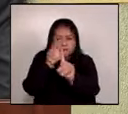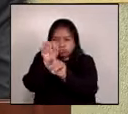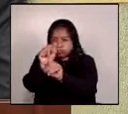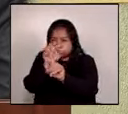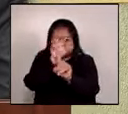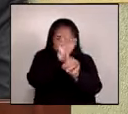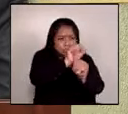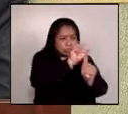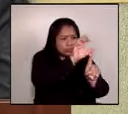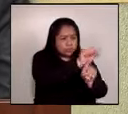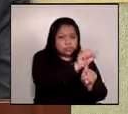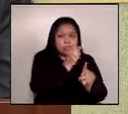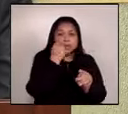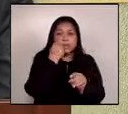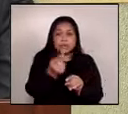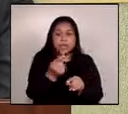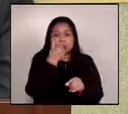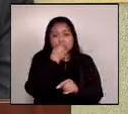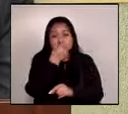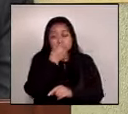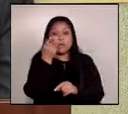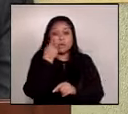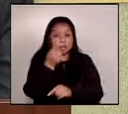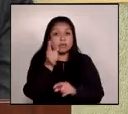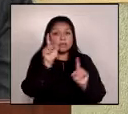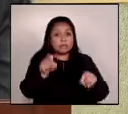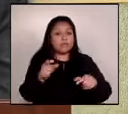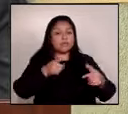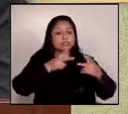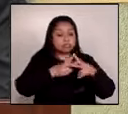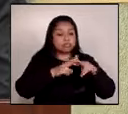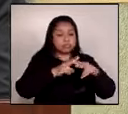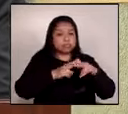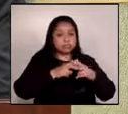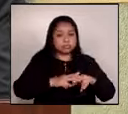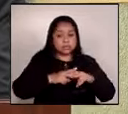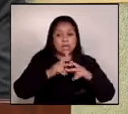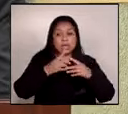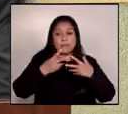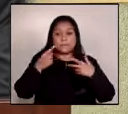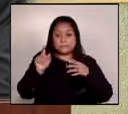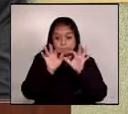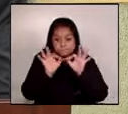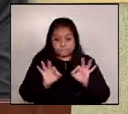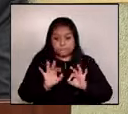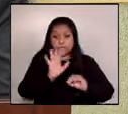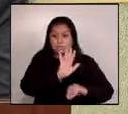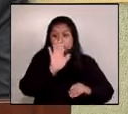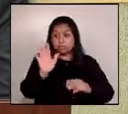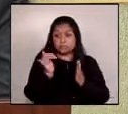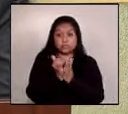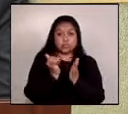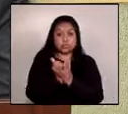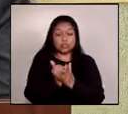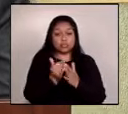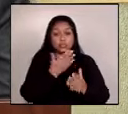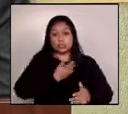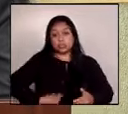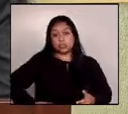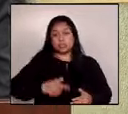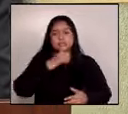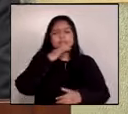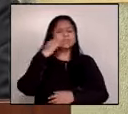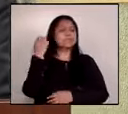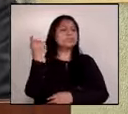que se hará fomentando los adecuados mecanismos en cada institución del Ejecutivo es fundamental el desarrollo